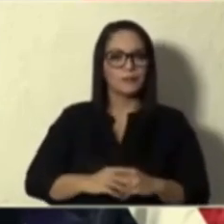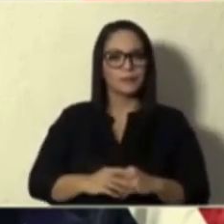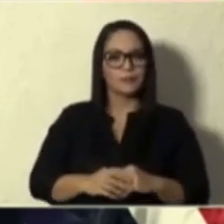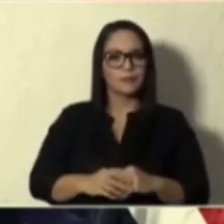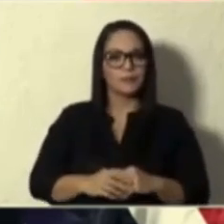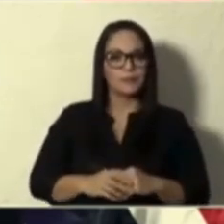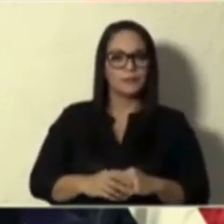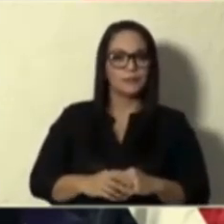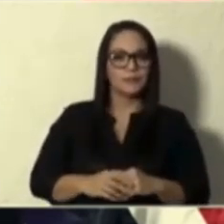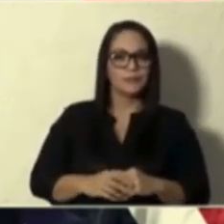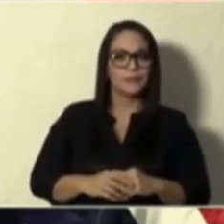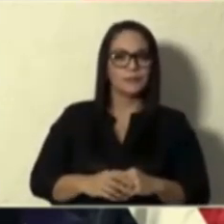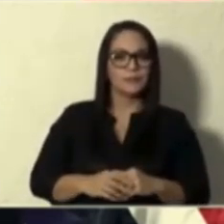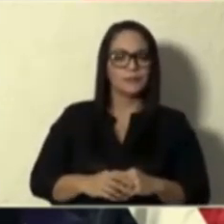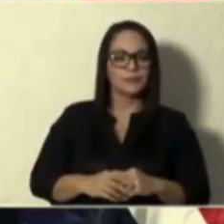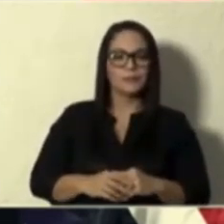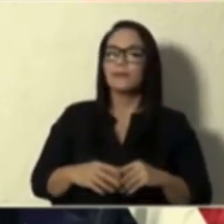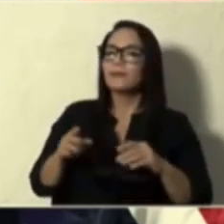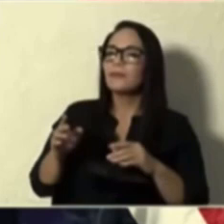¿Perdóneme?